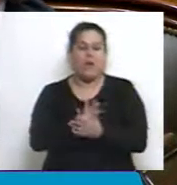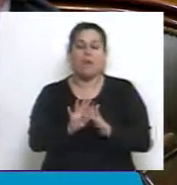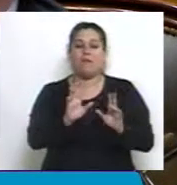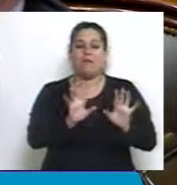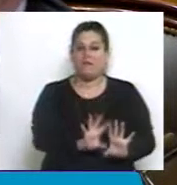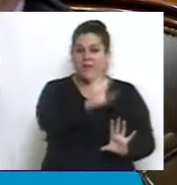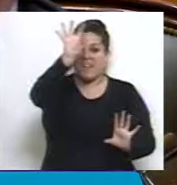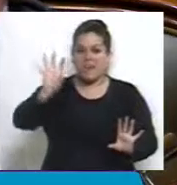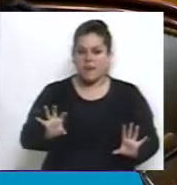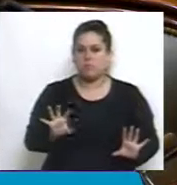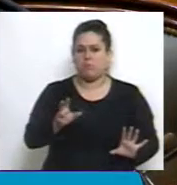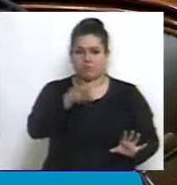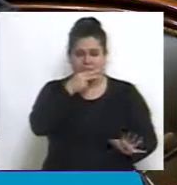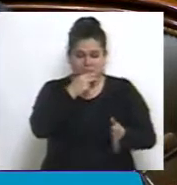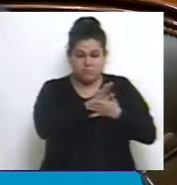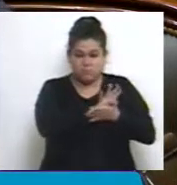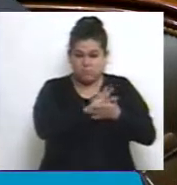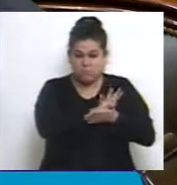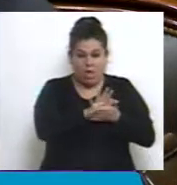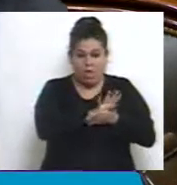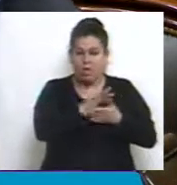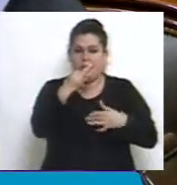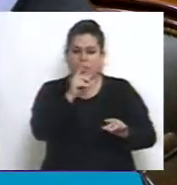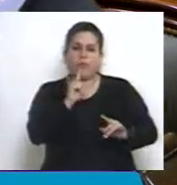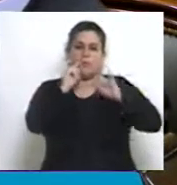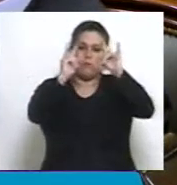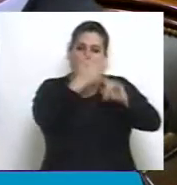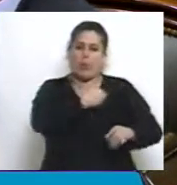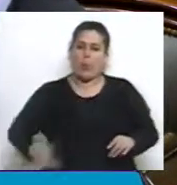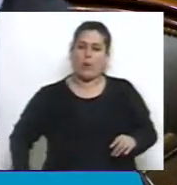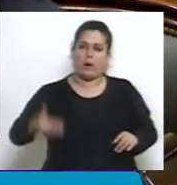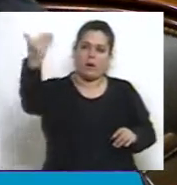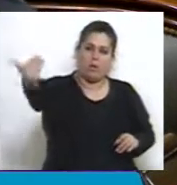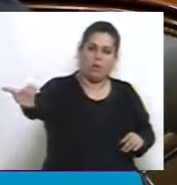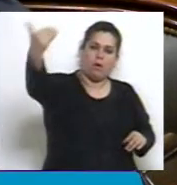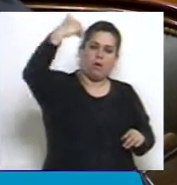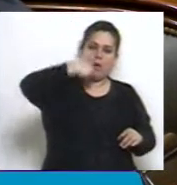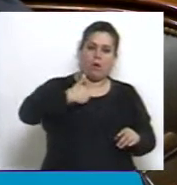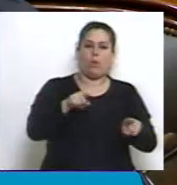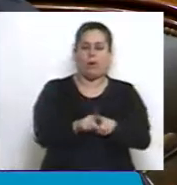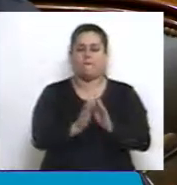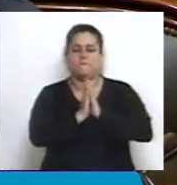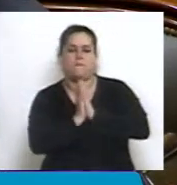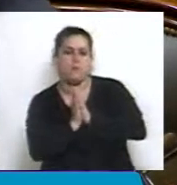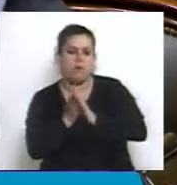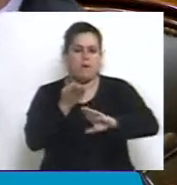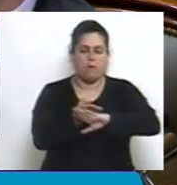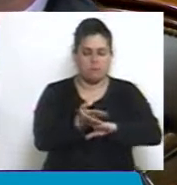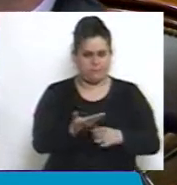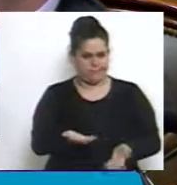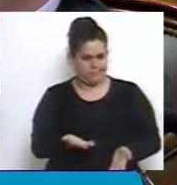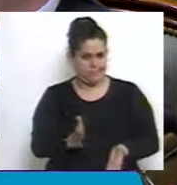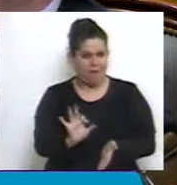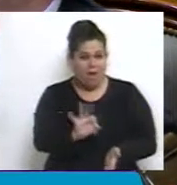vaciado. Siguen teniendo que venir los gobernadores a arrodillarse a la caja del Poder Central. En el 2000